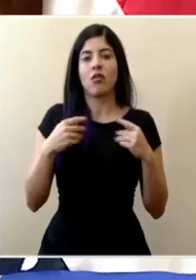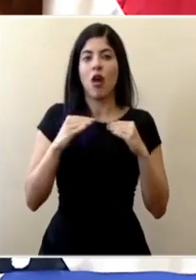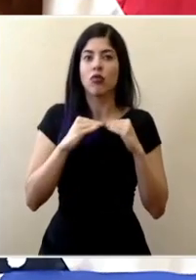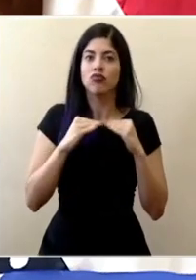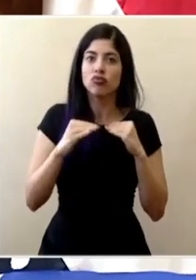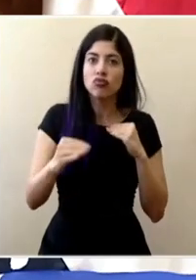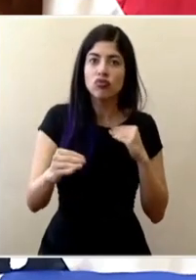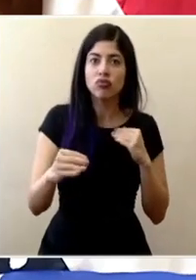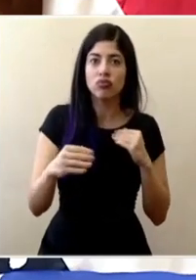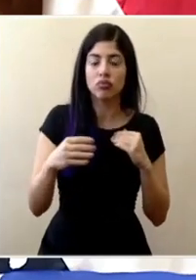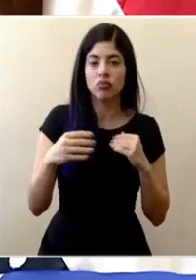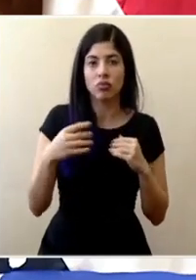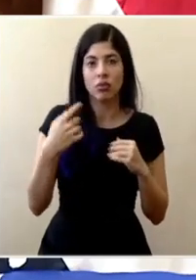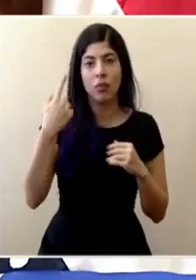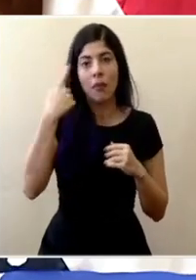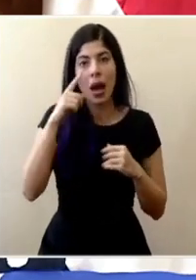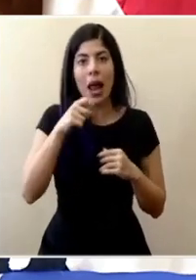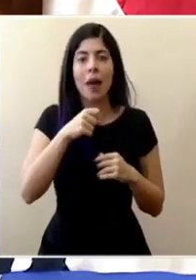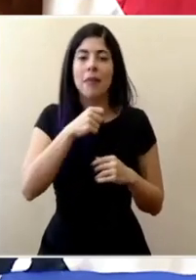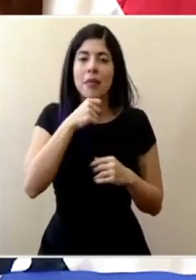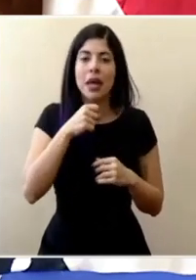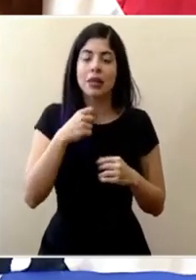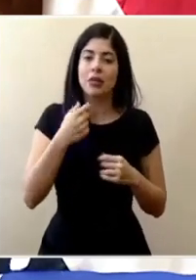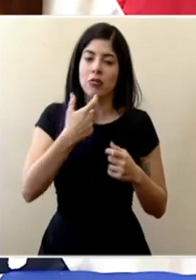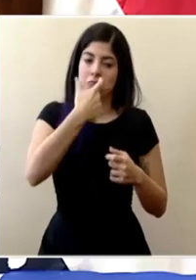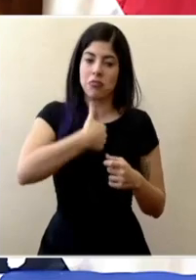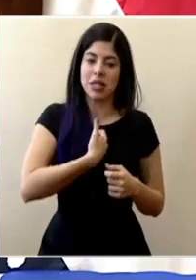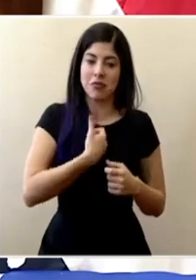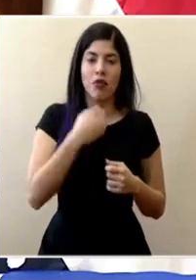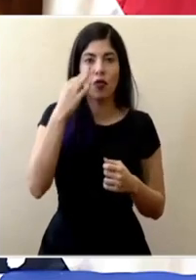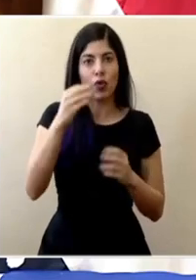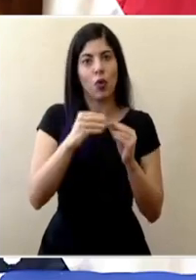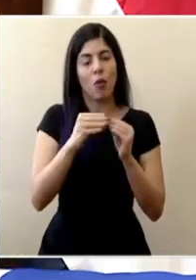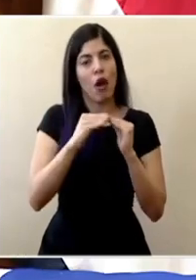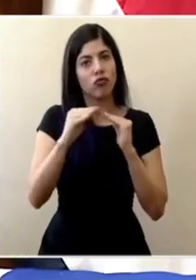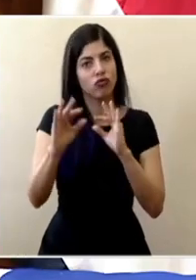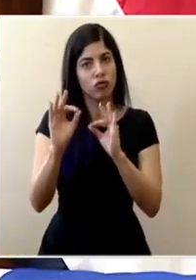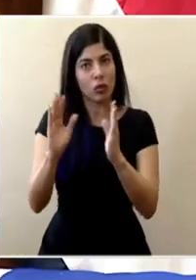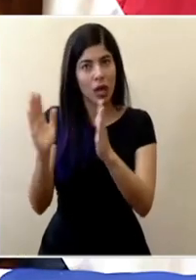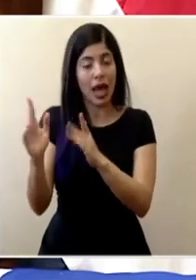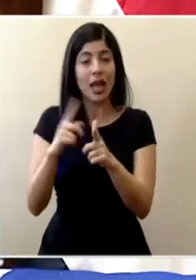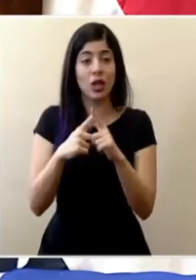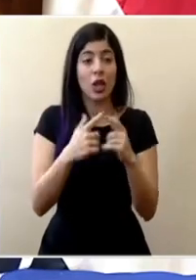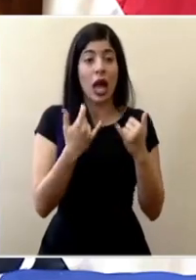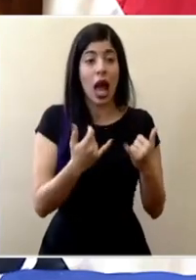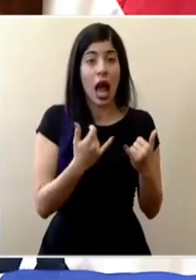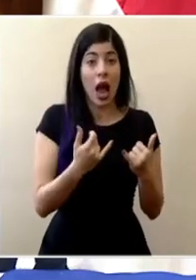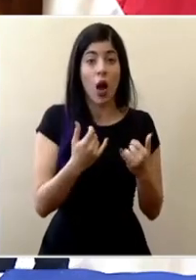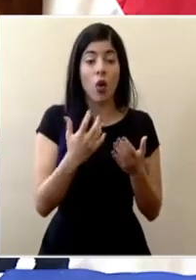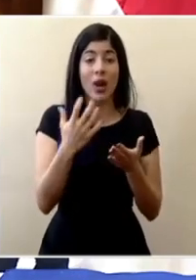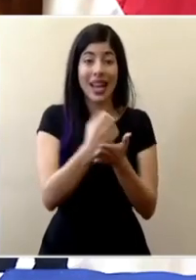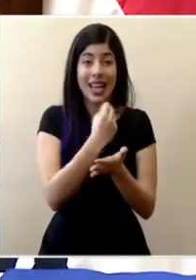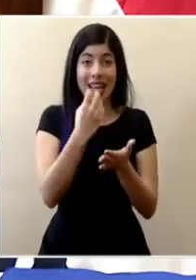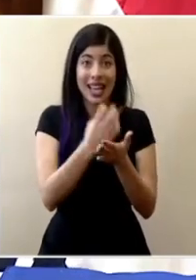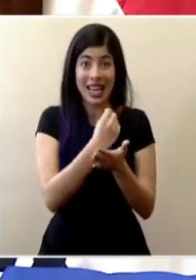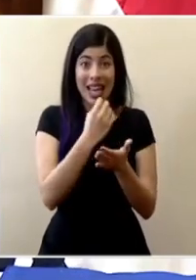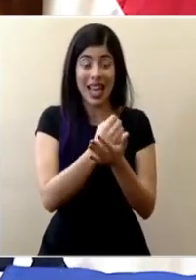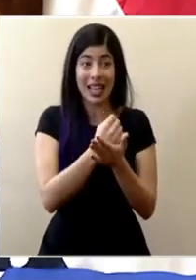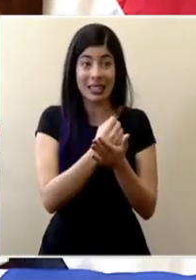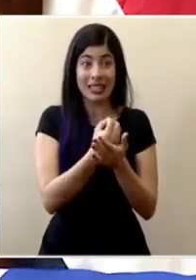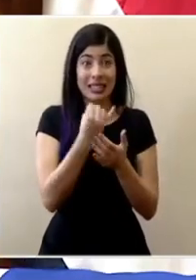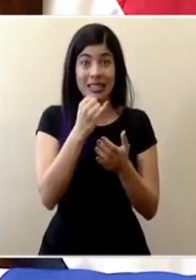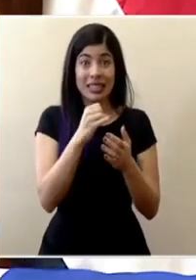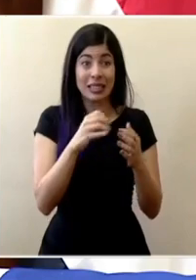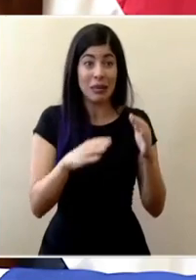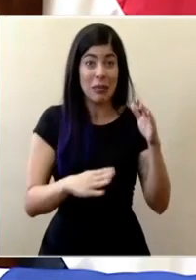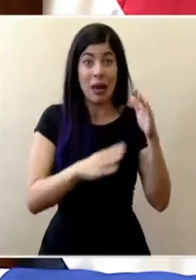a la hora de sobrellevar una vejez mucho más plena en este momento lo que tendríamos es un pico en los ingresos y eso no le beneficia a